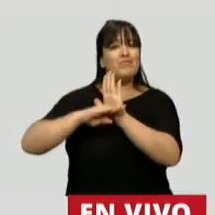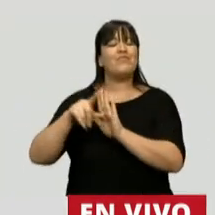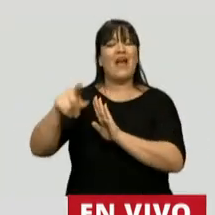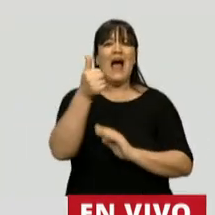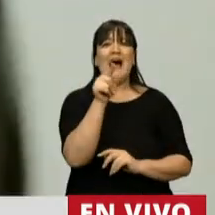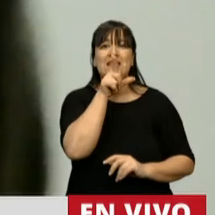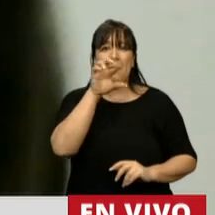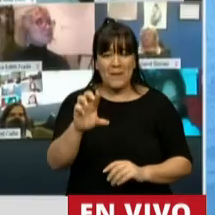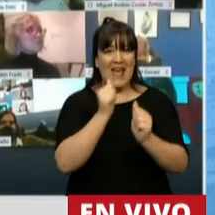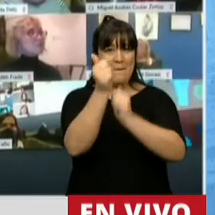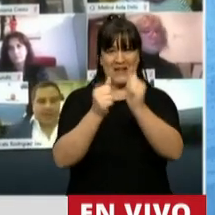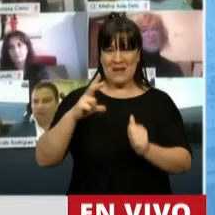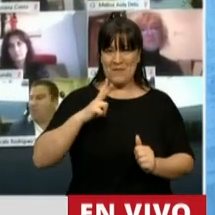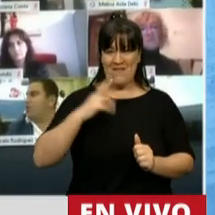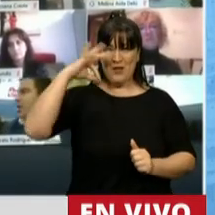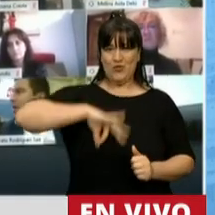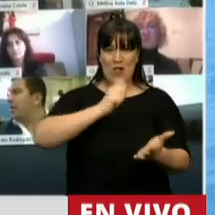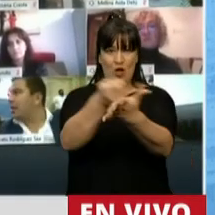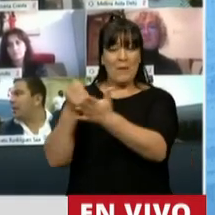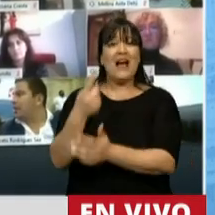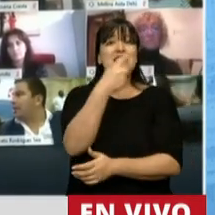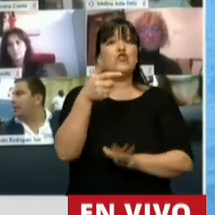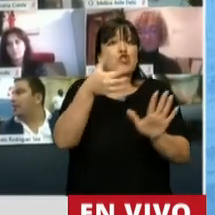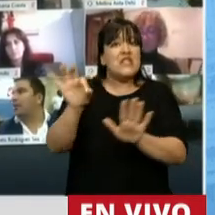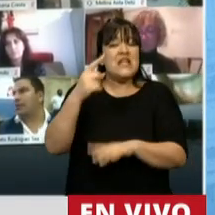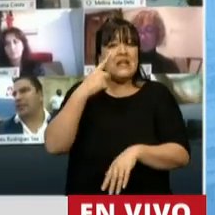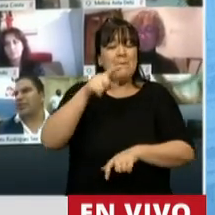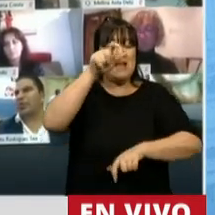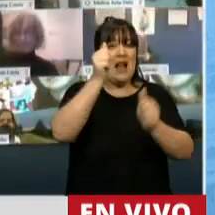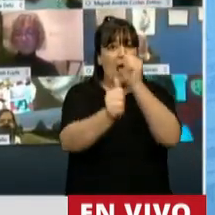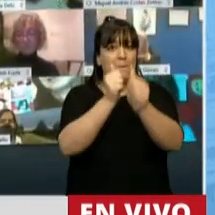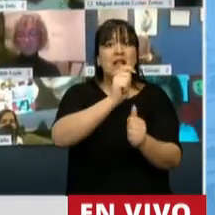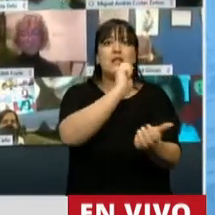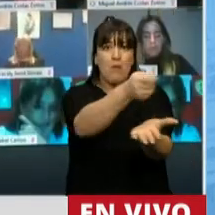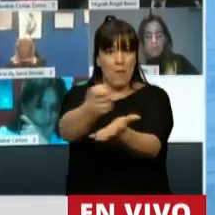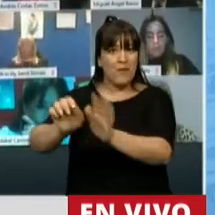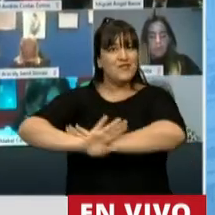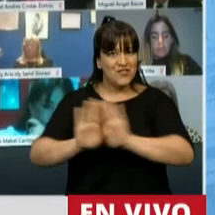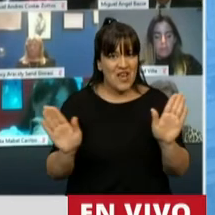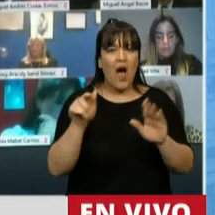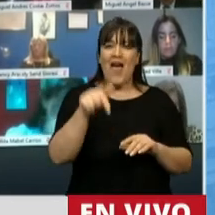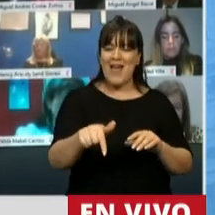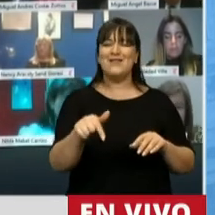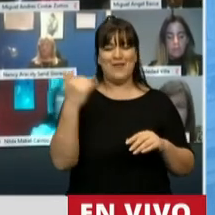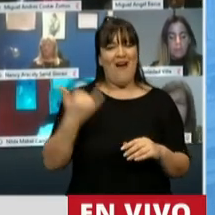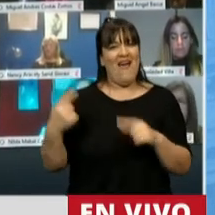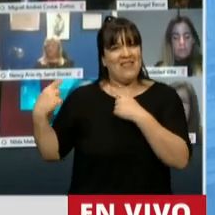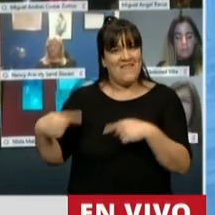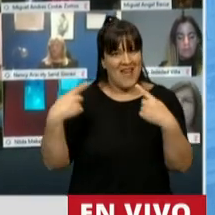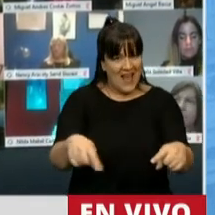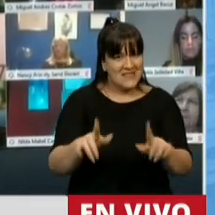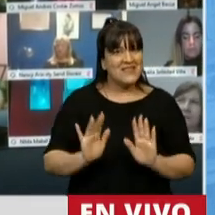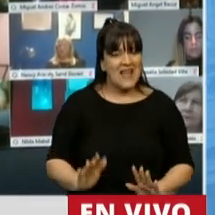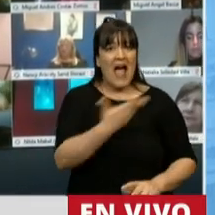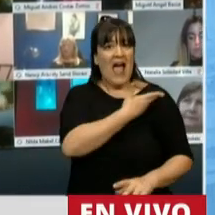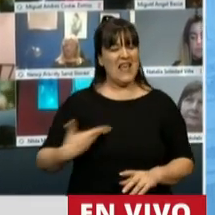se beneficiaron más de 160.000 empresas. Esto es la diferencia, señor Presidente, entre un Estado presente